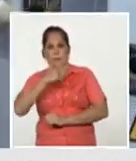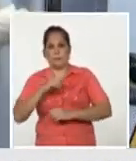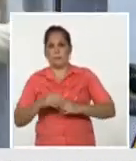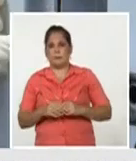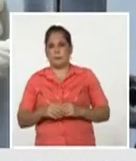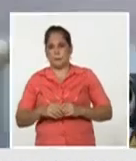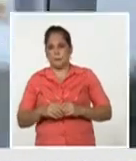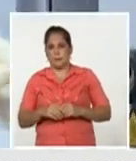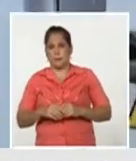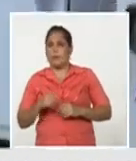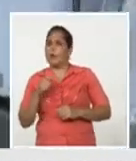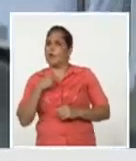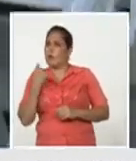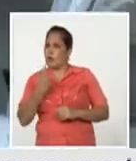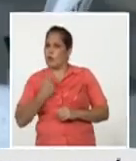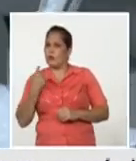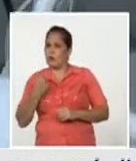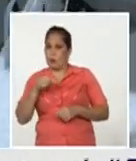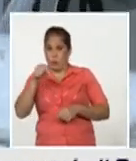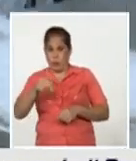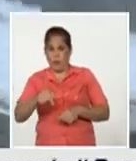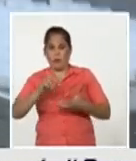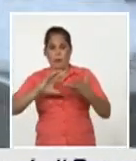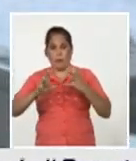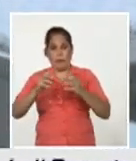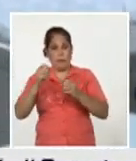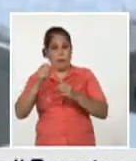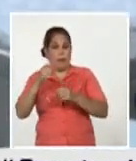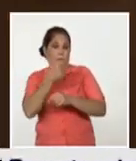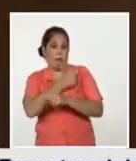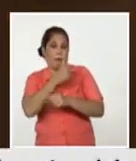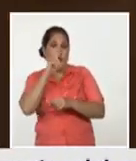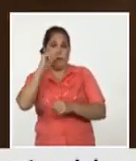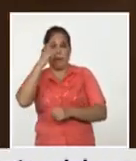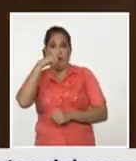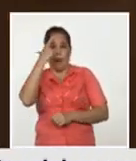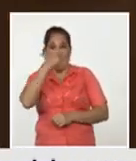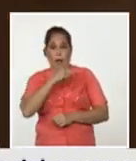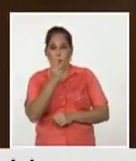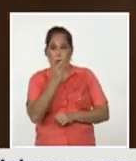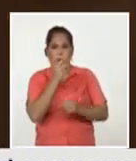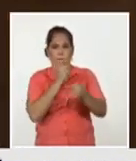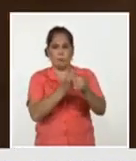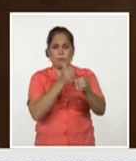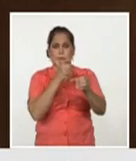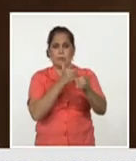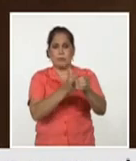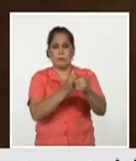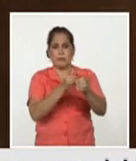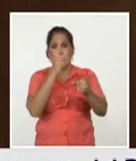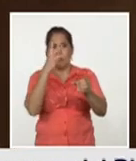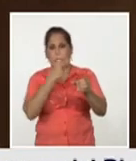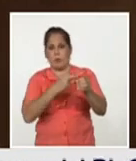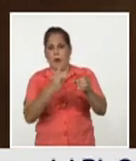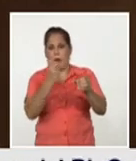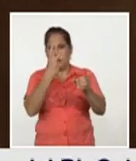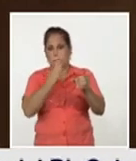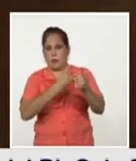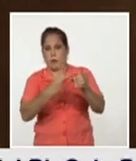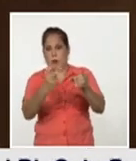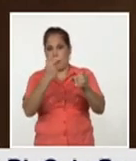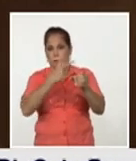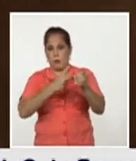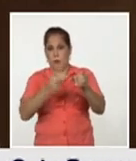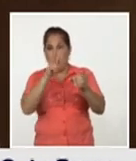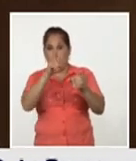nosotros tenemos en este esquema de candidato vacunar a Abdala tres inmunizaciones cada 14 días por lo tanto en 28